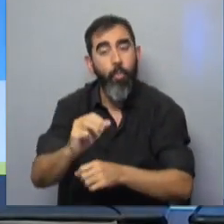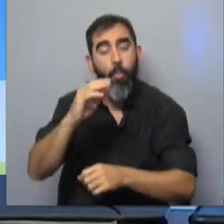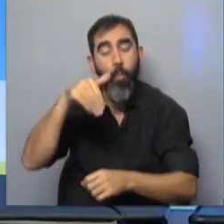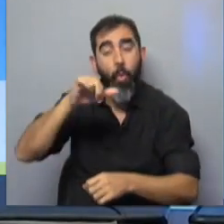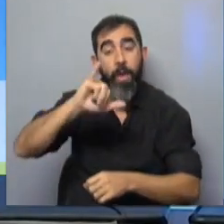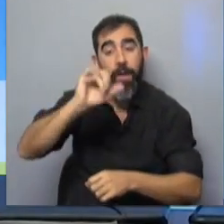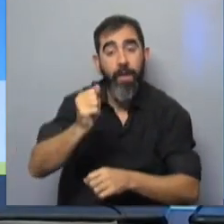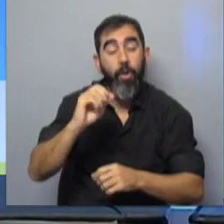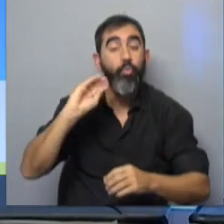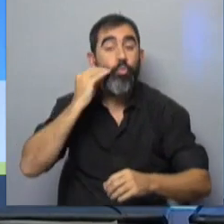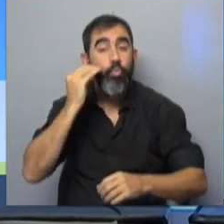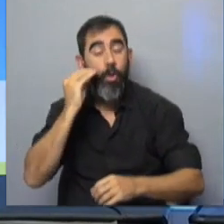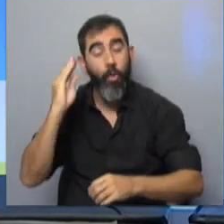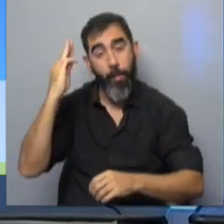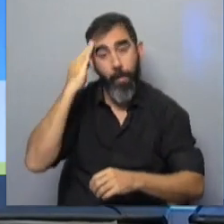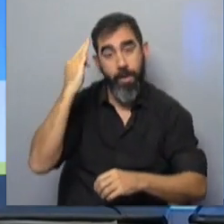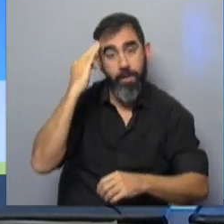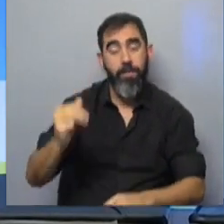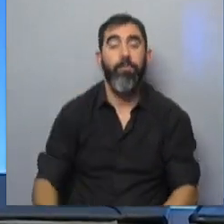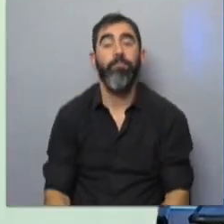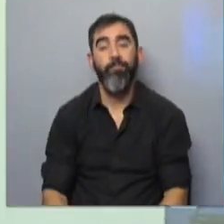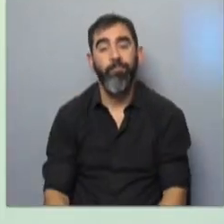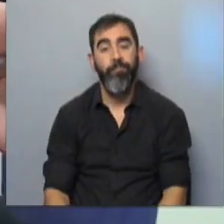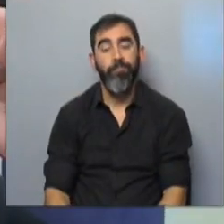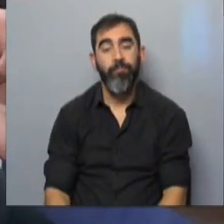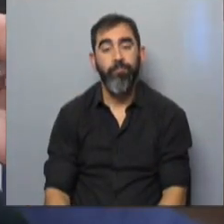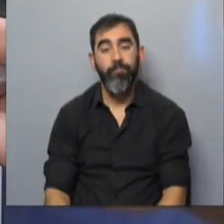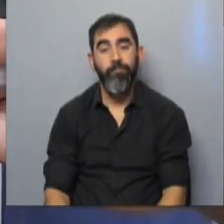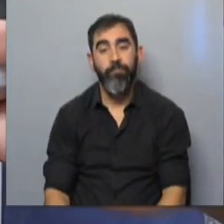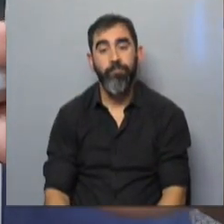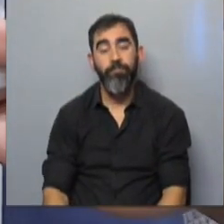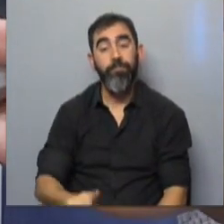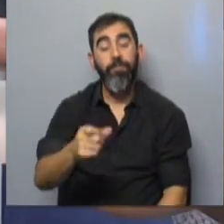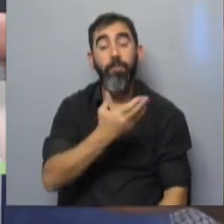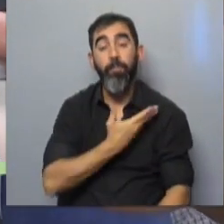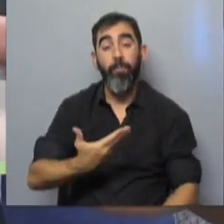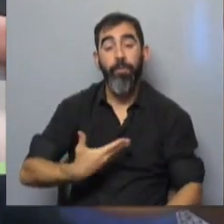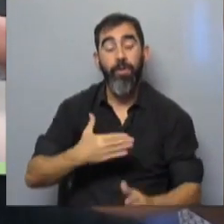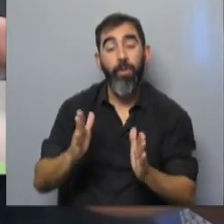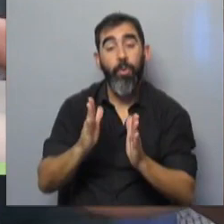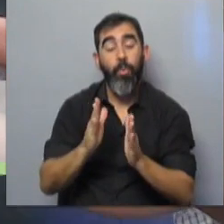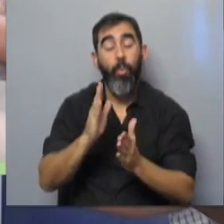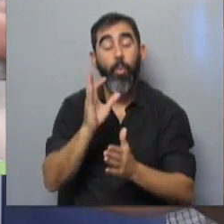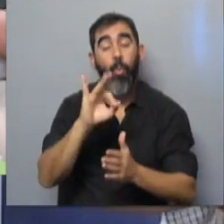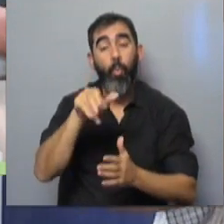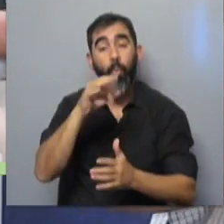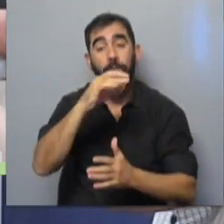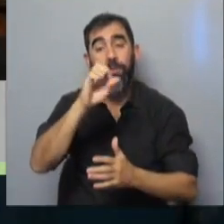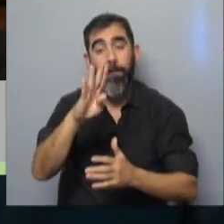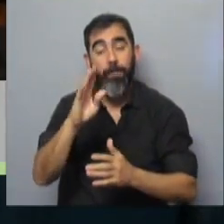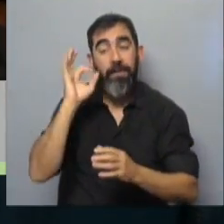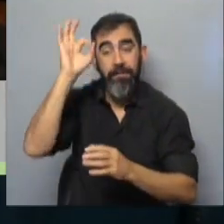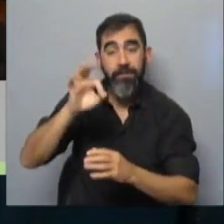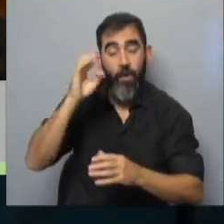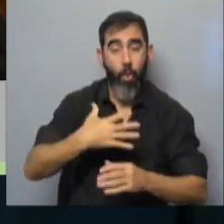Moreira, el suegro de Manini Ríos. Para el expresidente de la JUTEP no cabe duda de que el